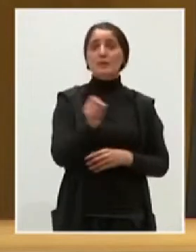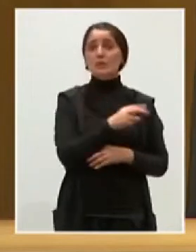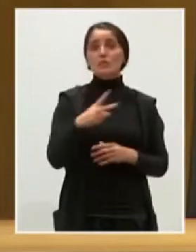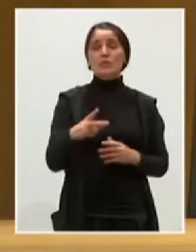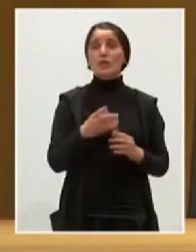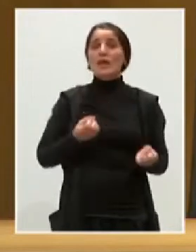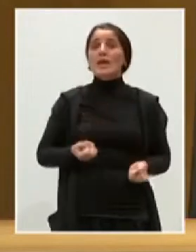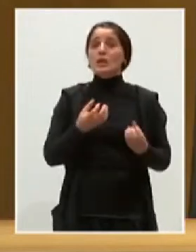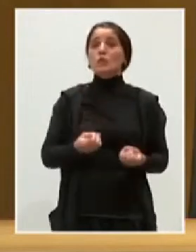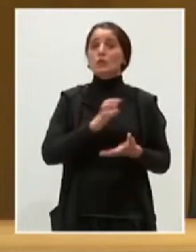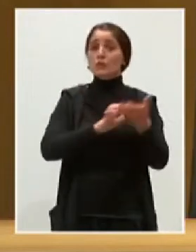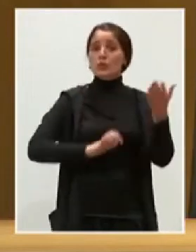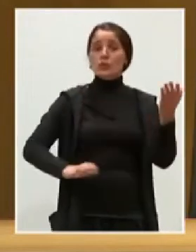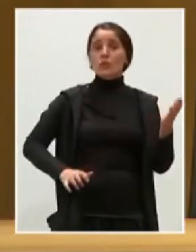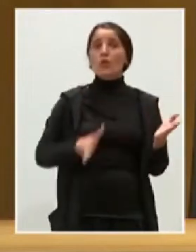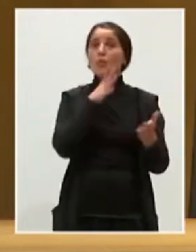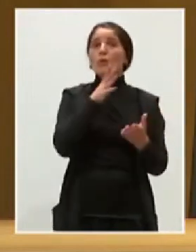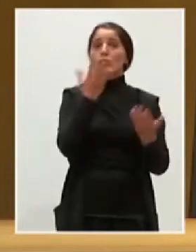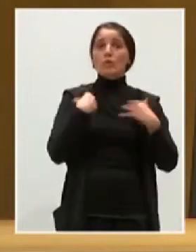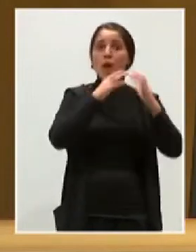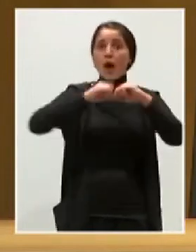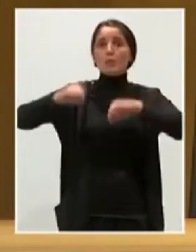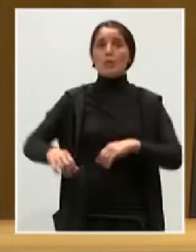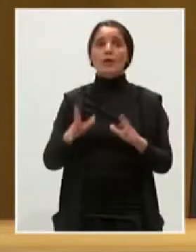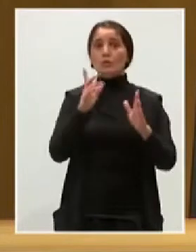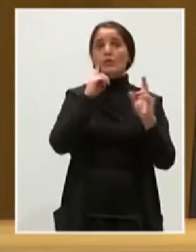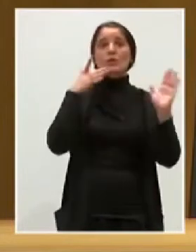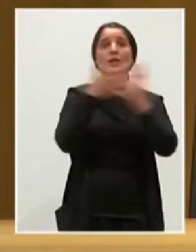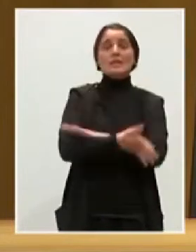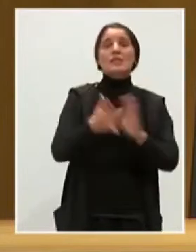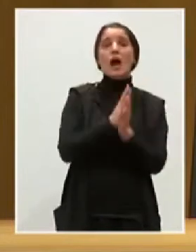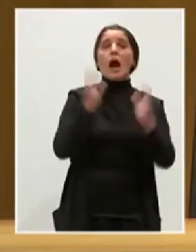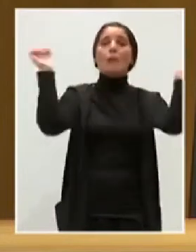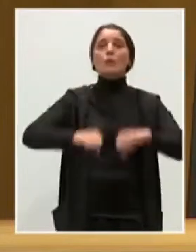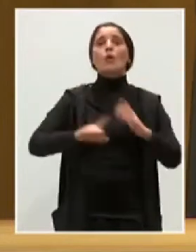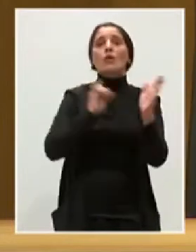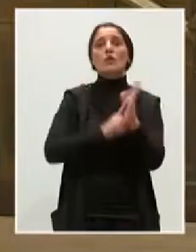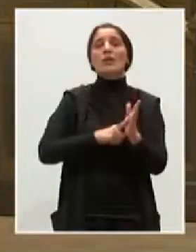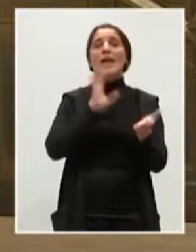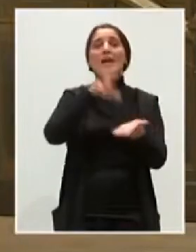exposición de motivos y, como consecuencia de las sucesivas votaciones, queda aprobada la ley de la Cámara de Cuentas de Castilla-La Mancha.